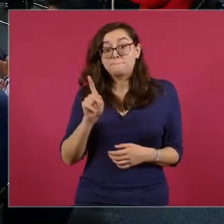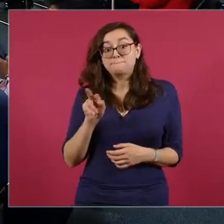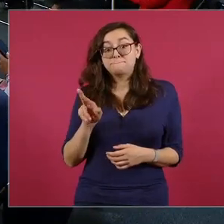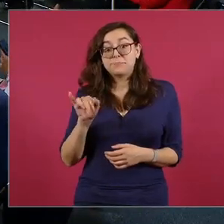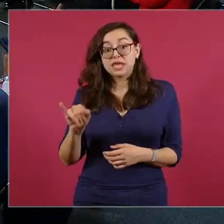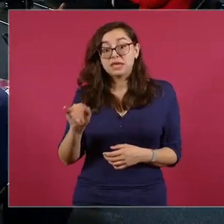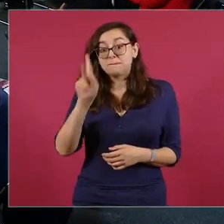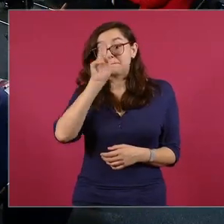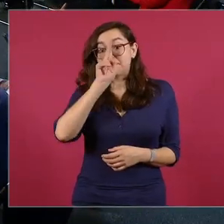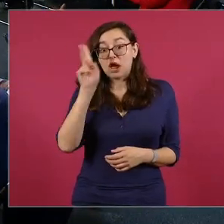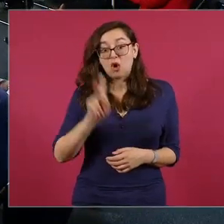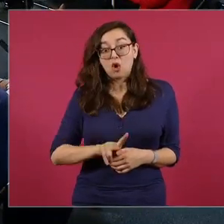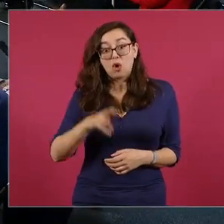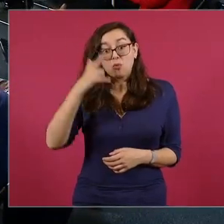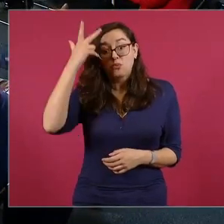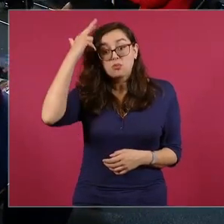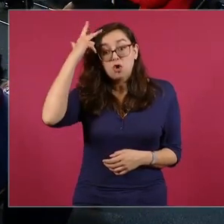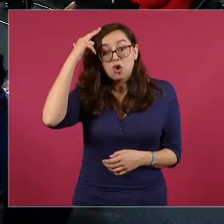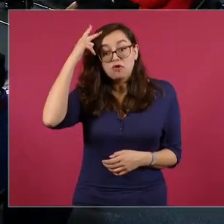¿eh?